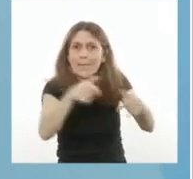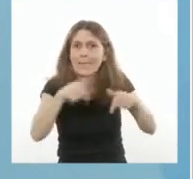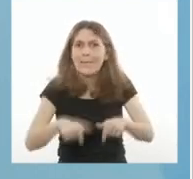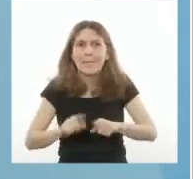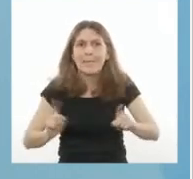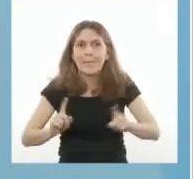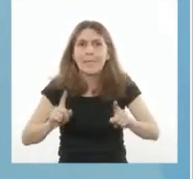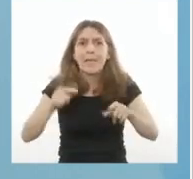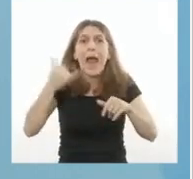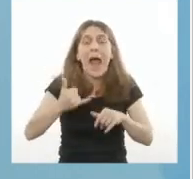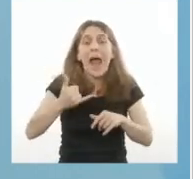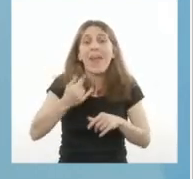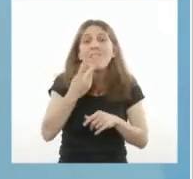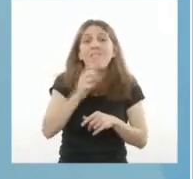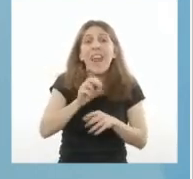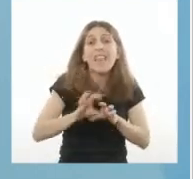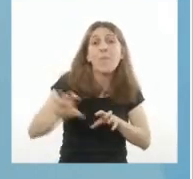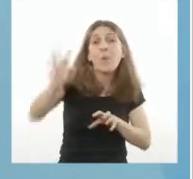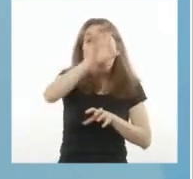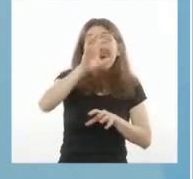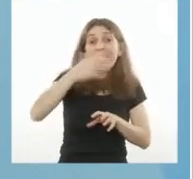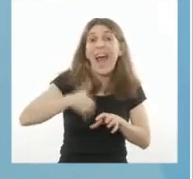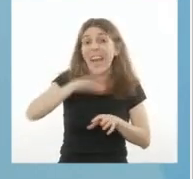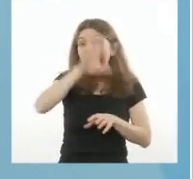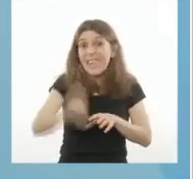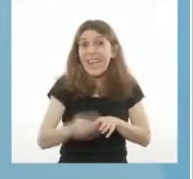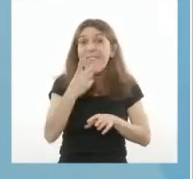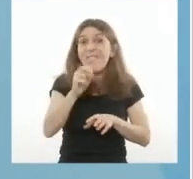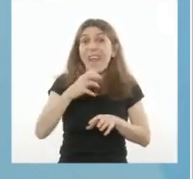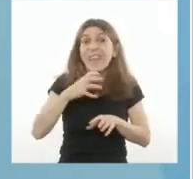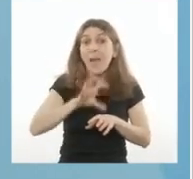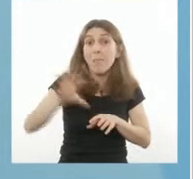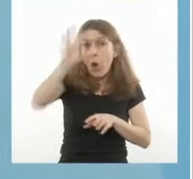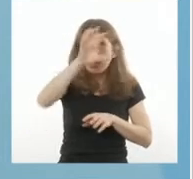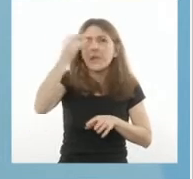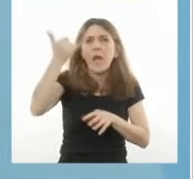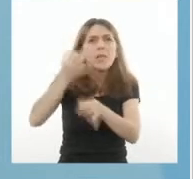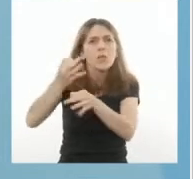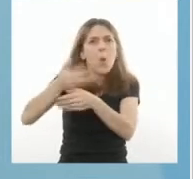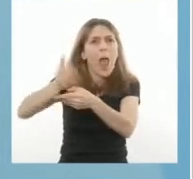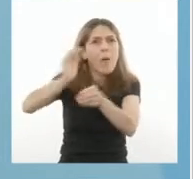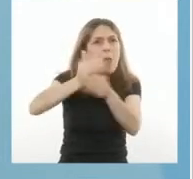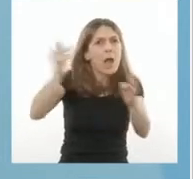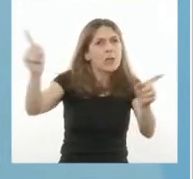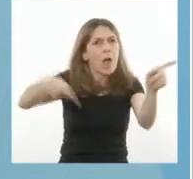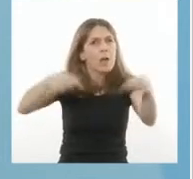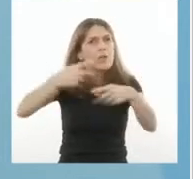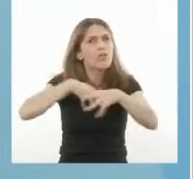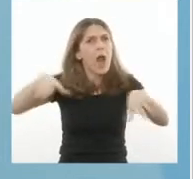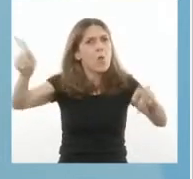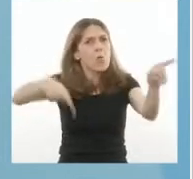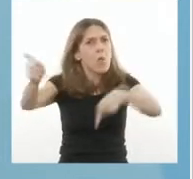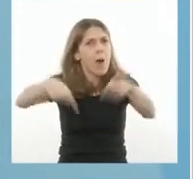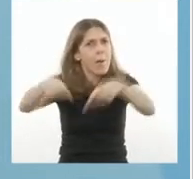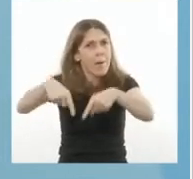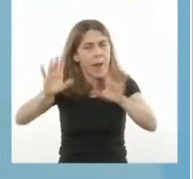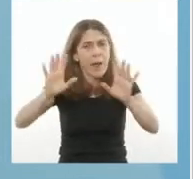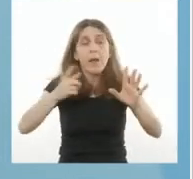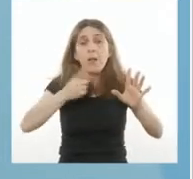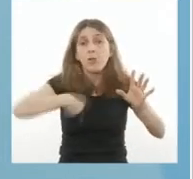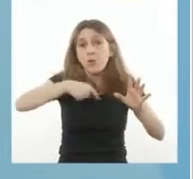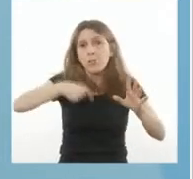de 20 provincias argentinas, hay clases presenciales. Para nosotros, la educación